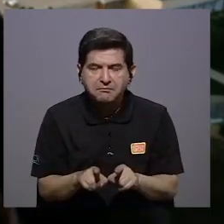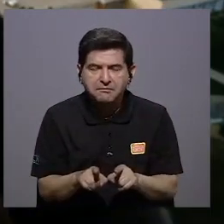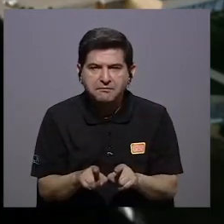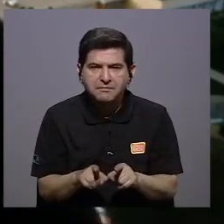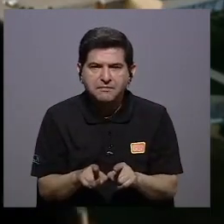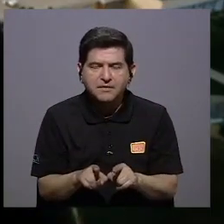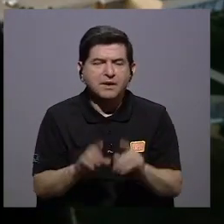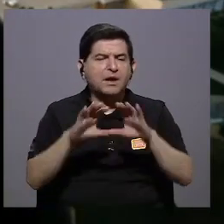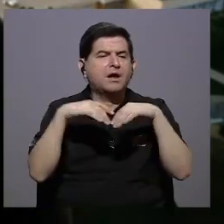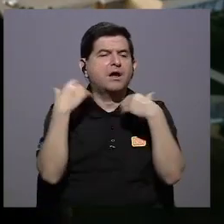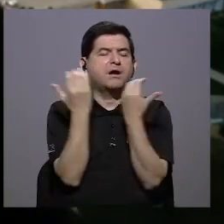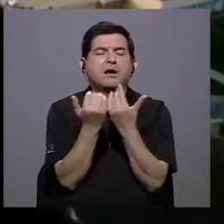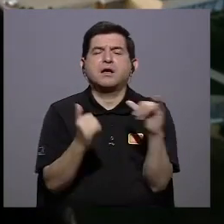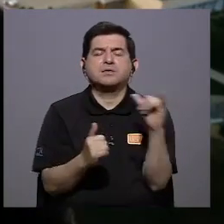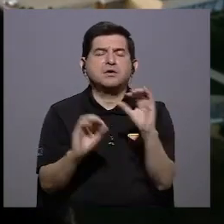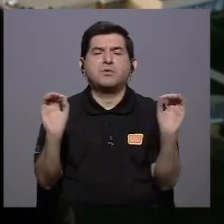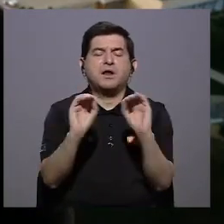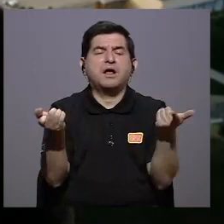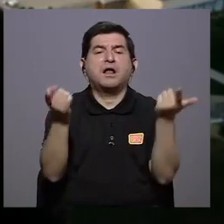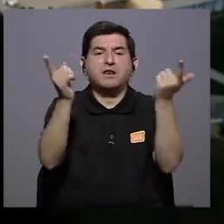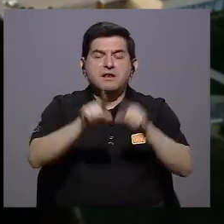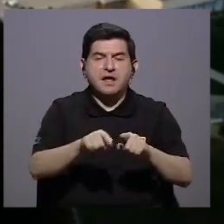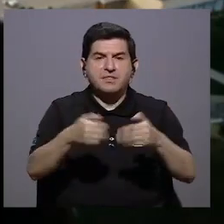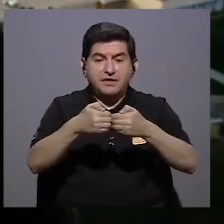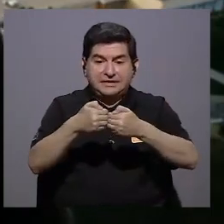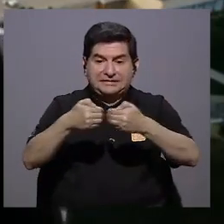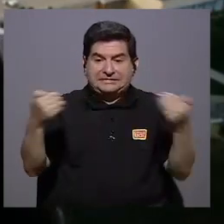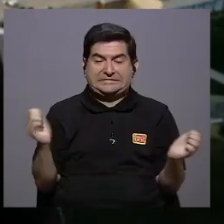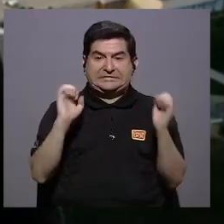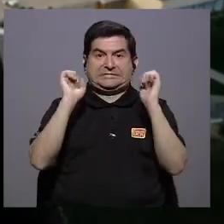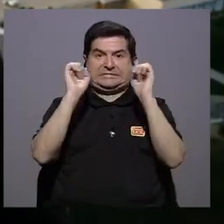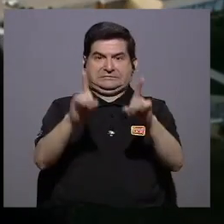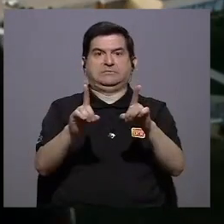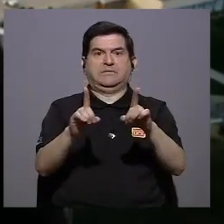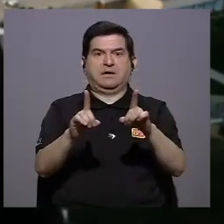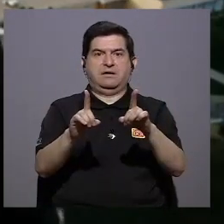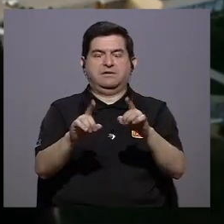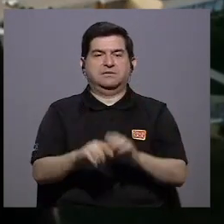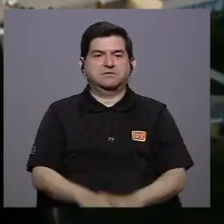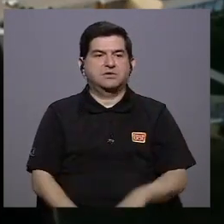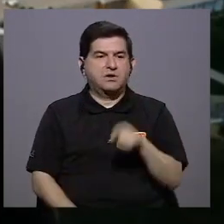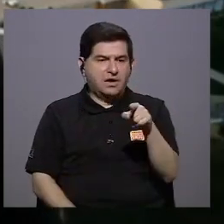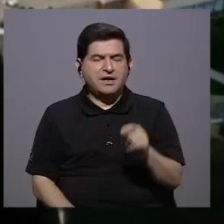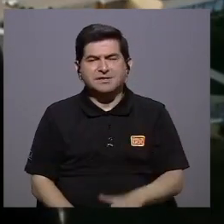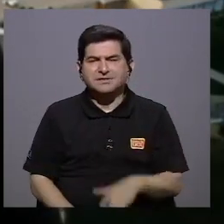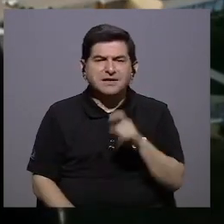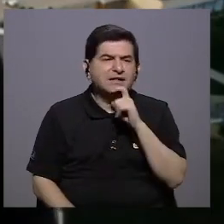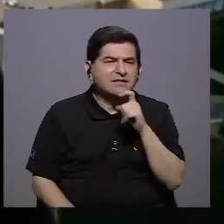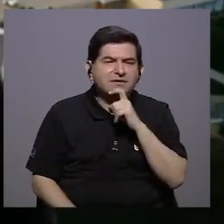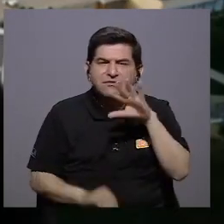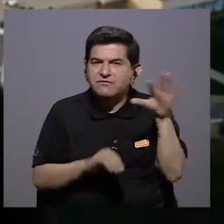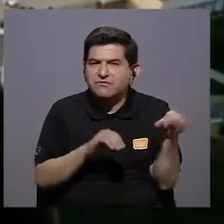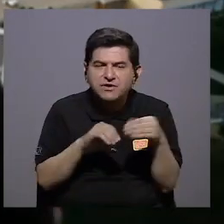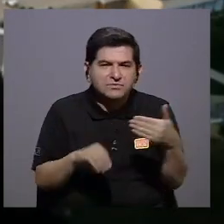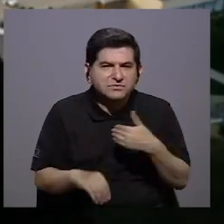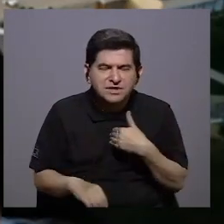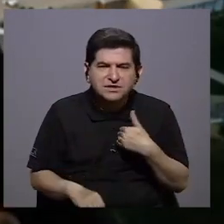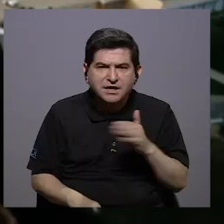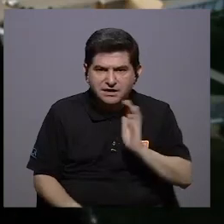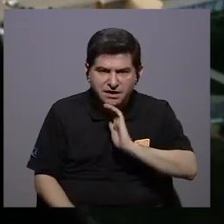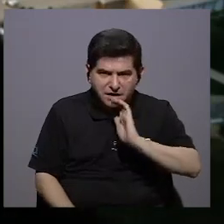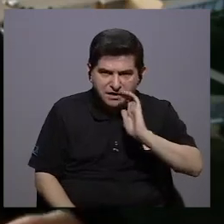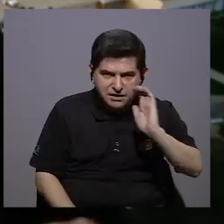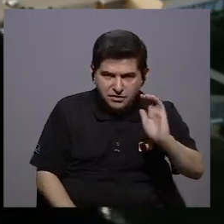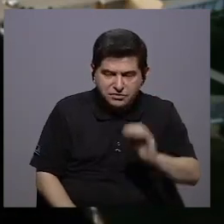dando clases como si nada pasase la brecha educativa es decir esa dificultad adicional que tienen